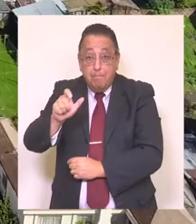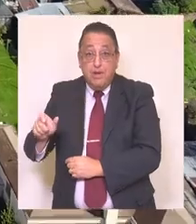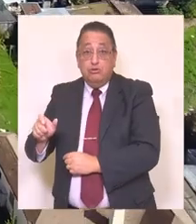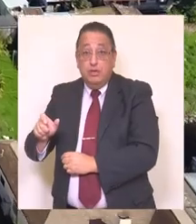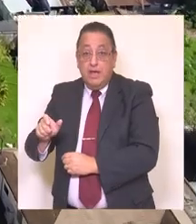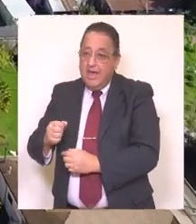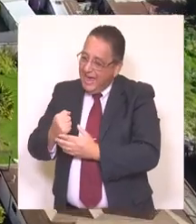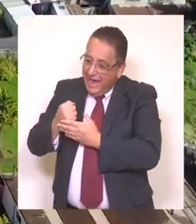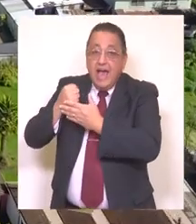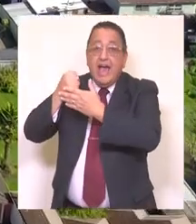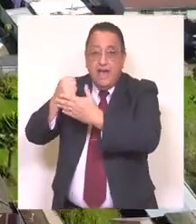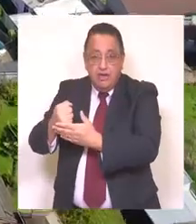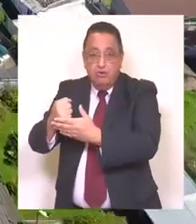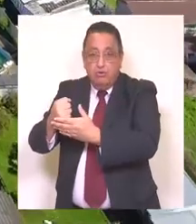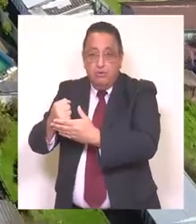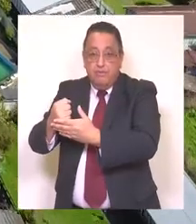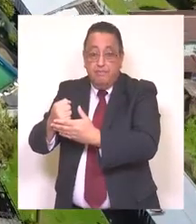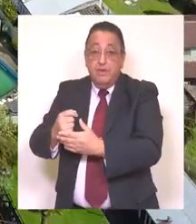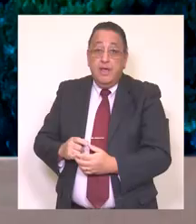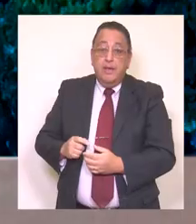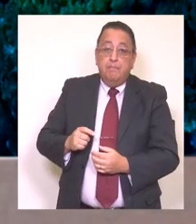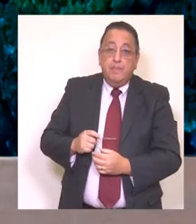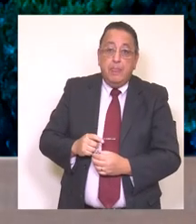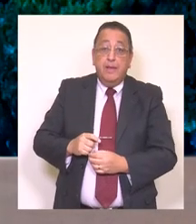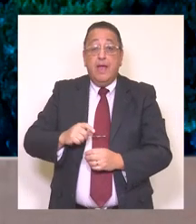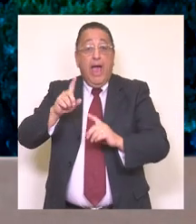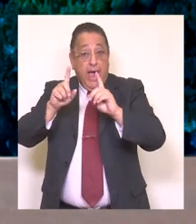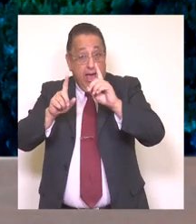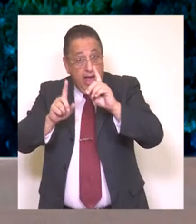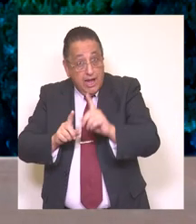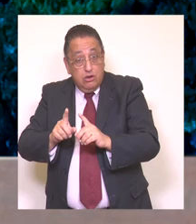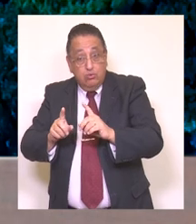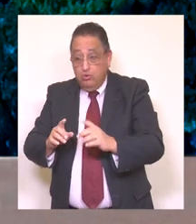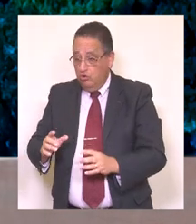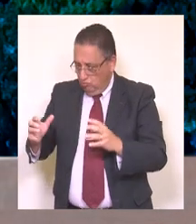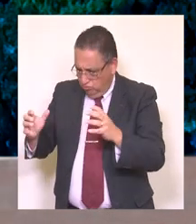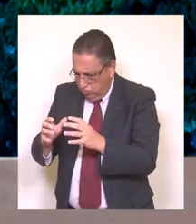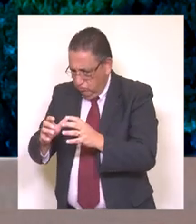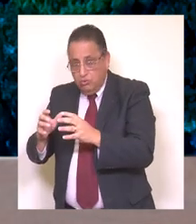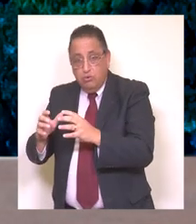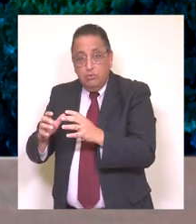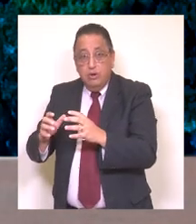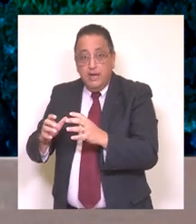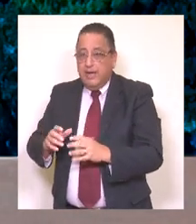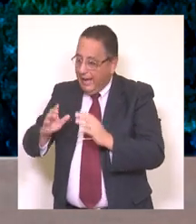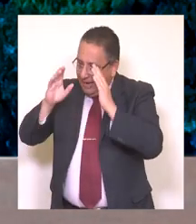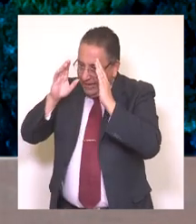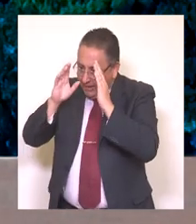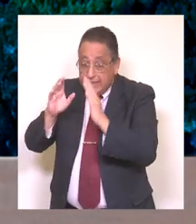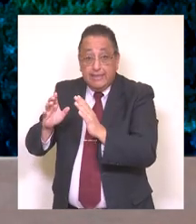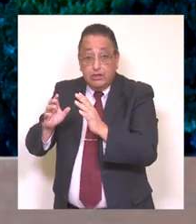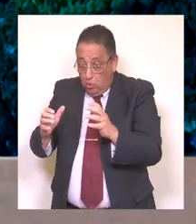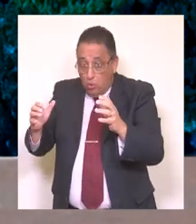conjuntamente y colaborar con las personas que viven en situación de discapacidad. Desde entonces, hemos realizado muchas iniciativas,